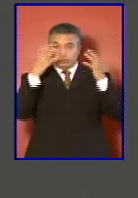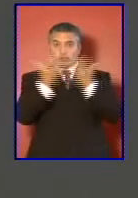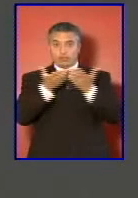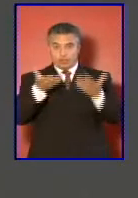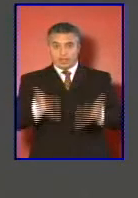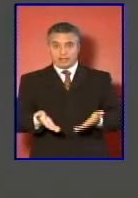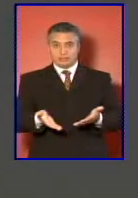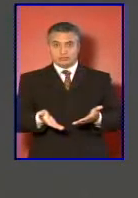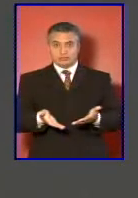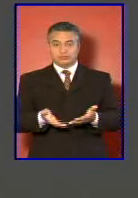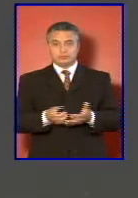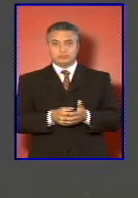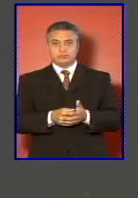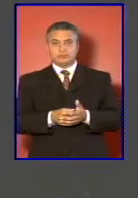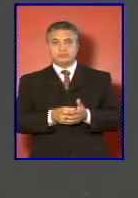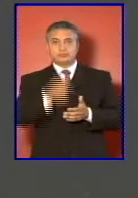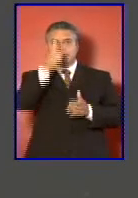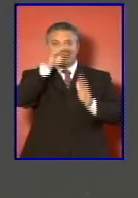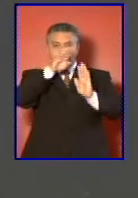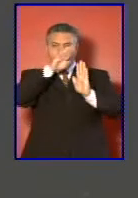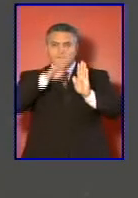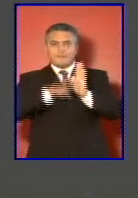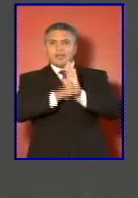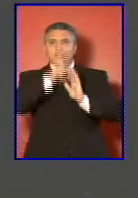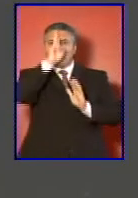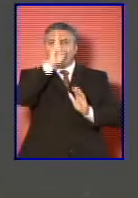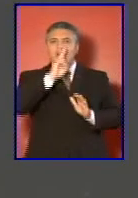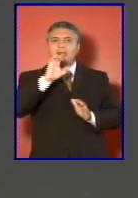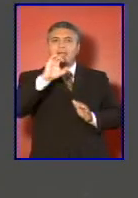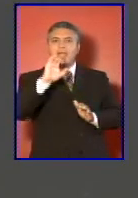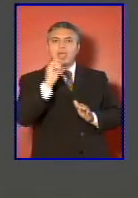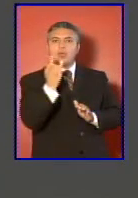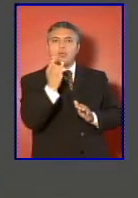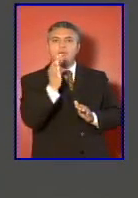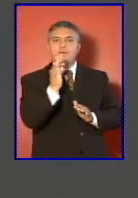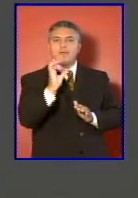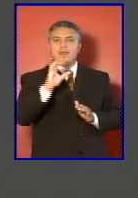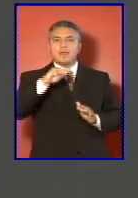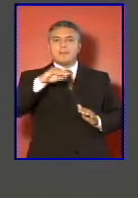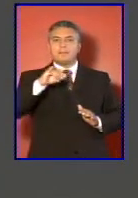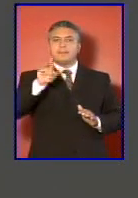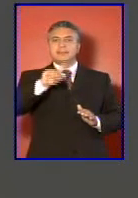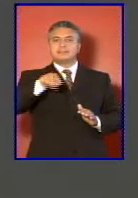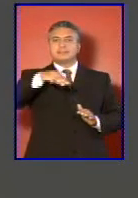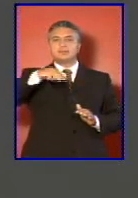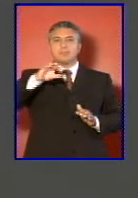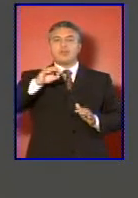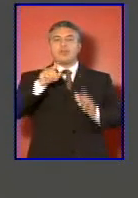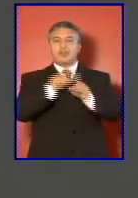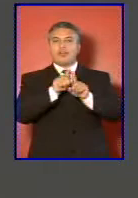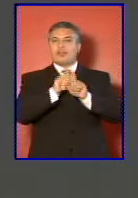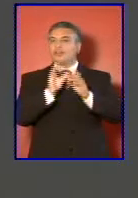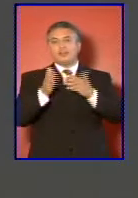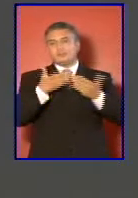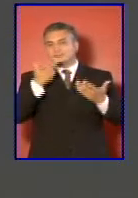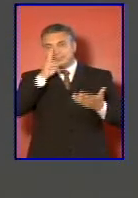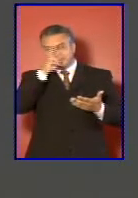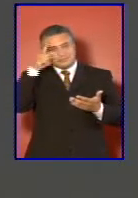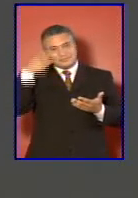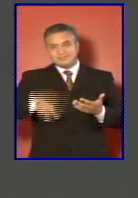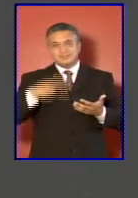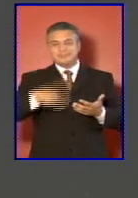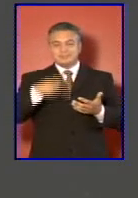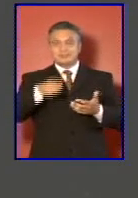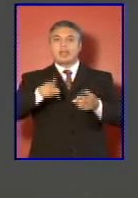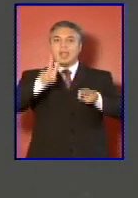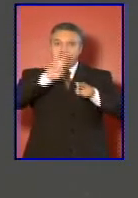bajo una suerte de eufemismo legal que caracteriza muchas de nuestras piezas de legislación esto es